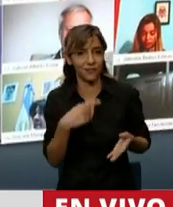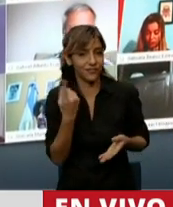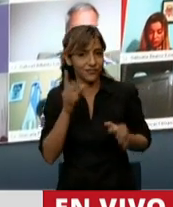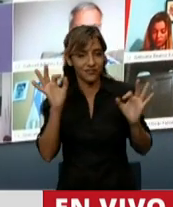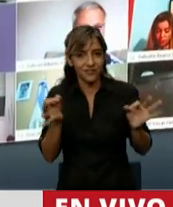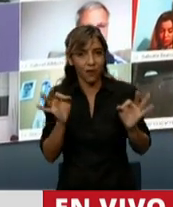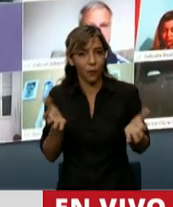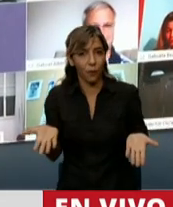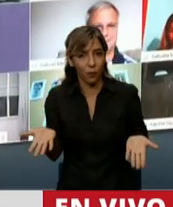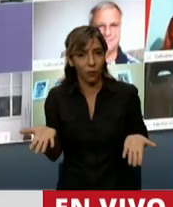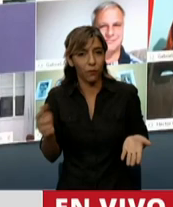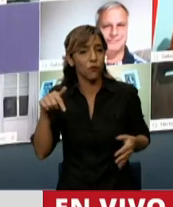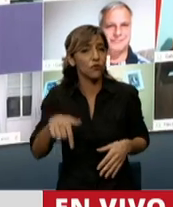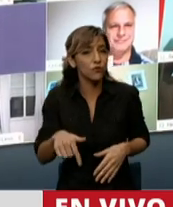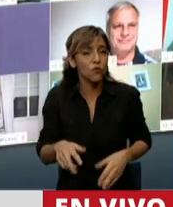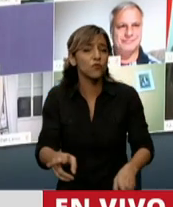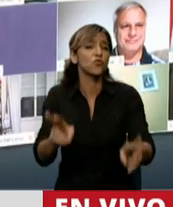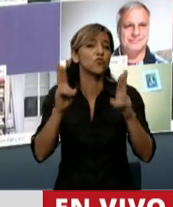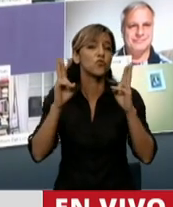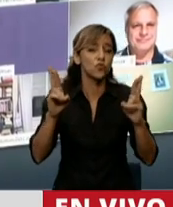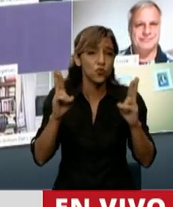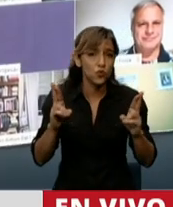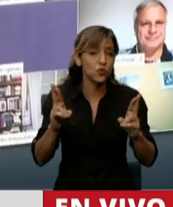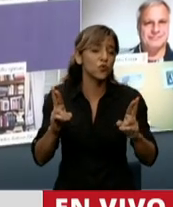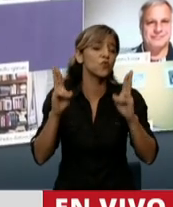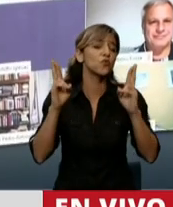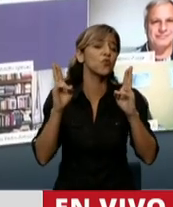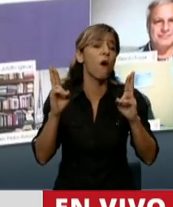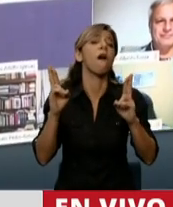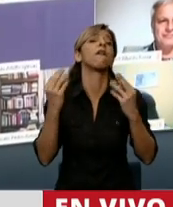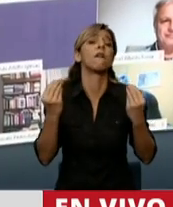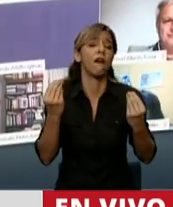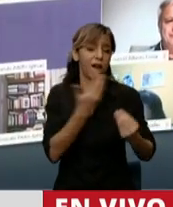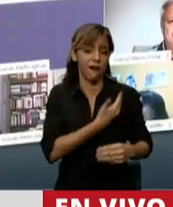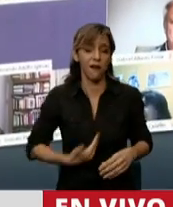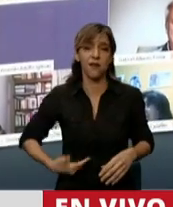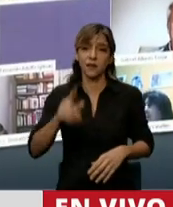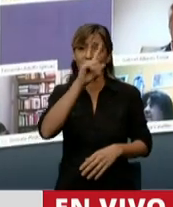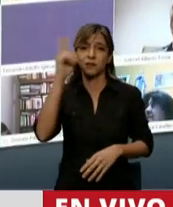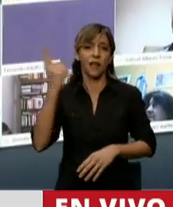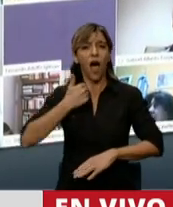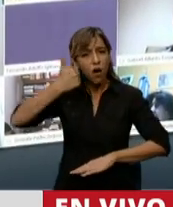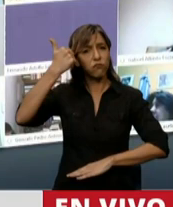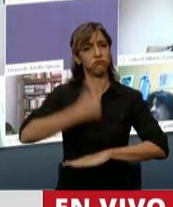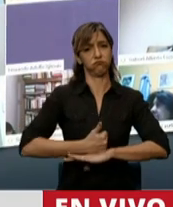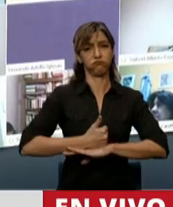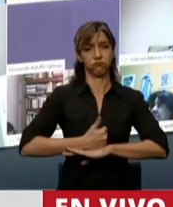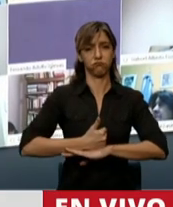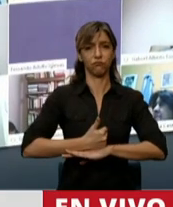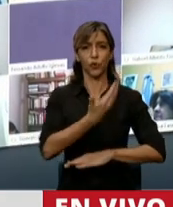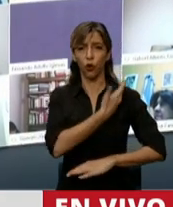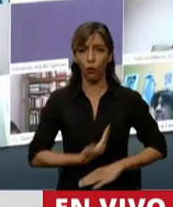comparto por suerte, hay un Estado presente, hay un gobierno presente y solidario